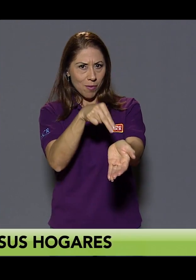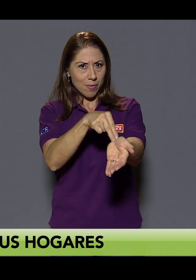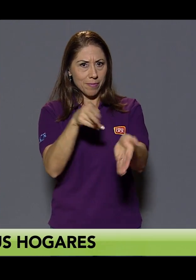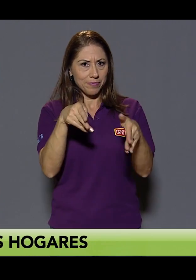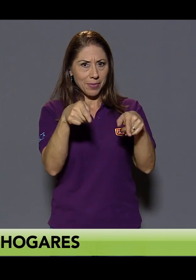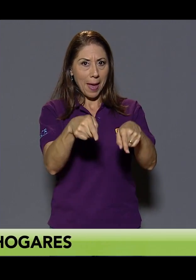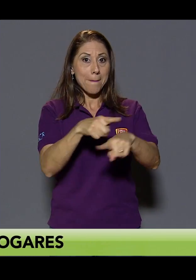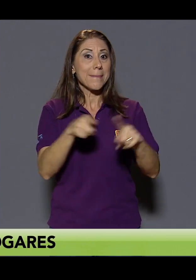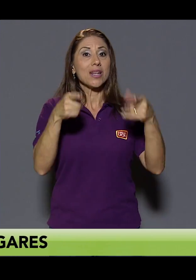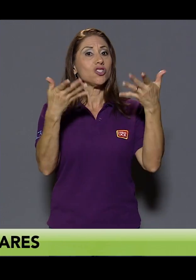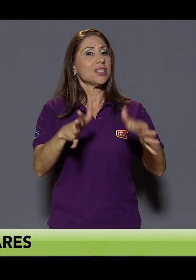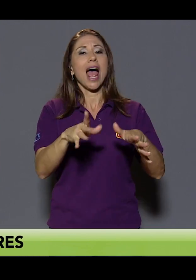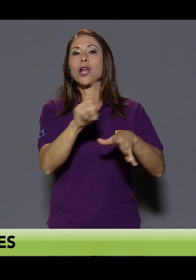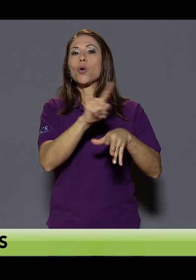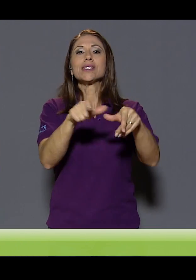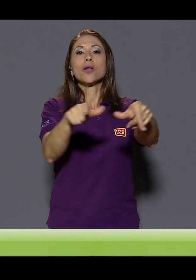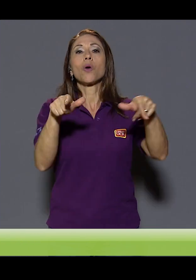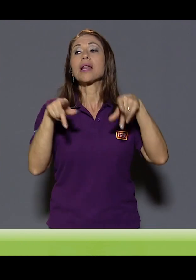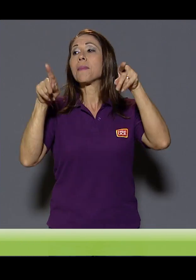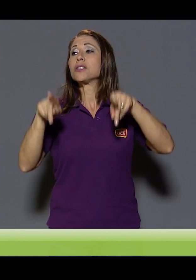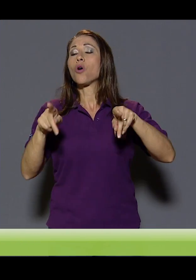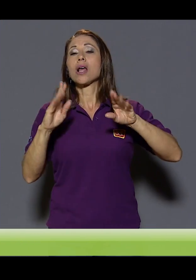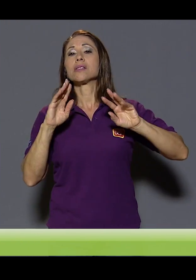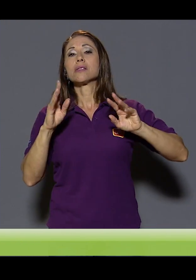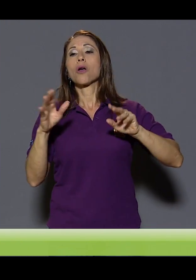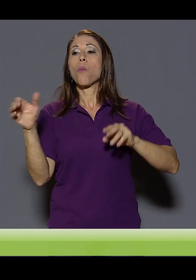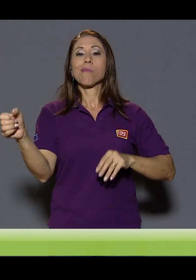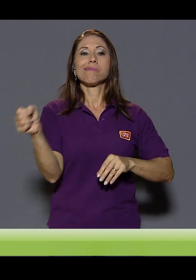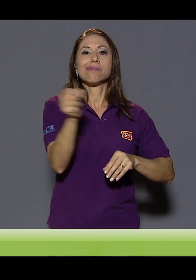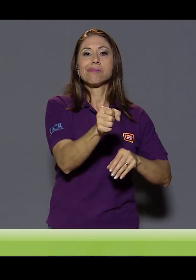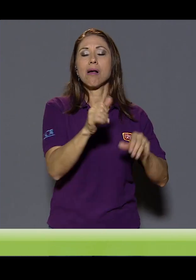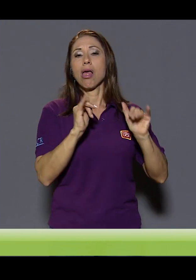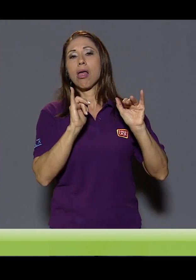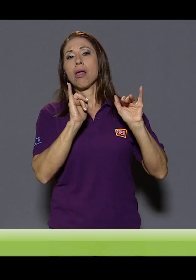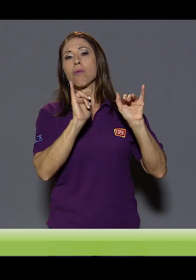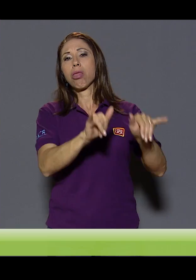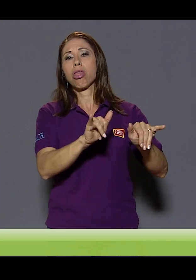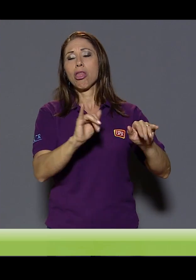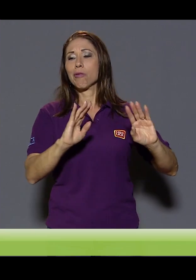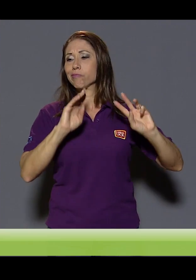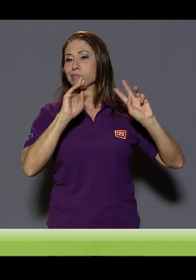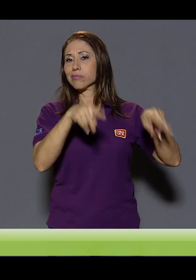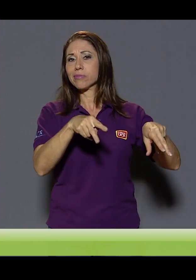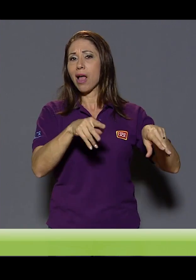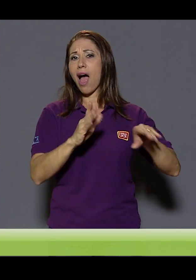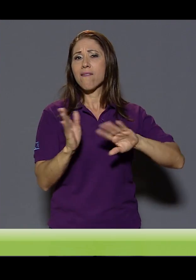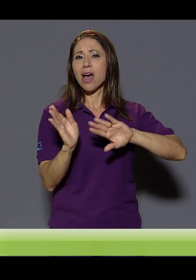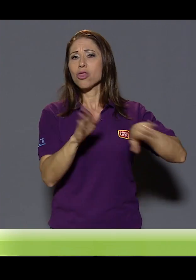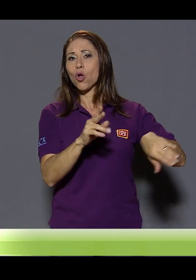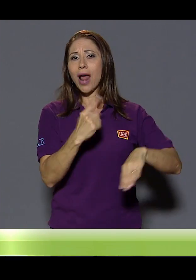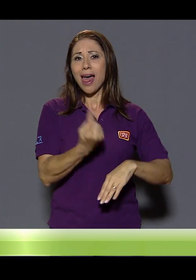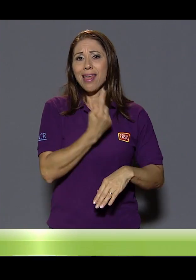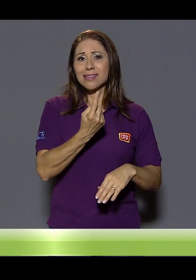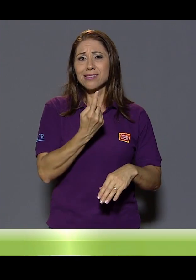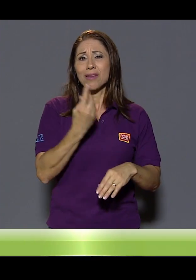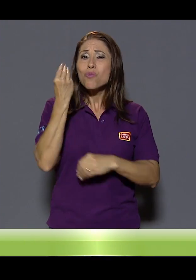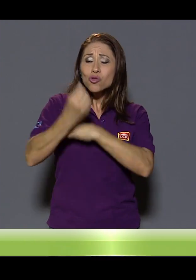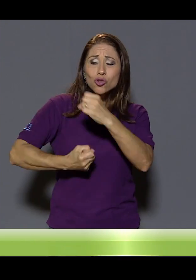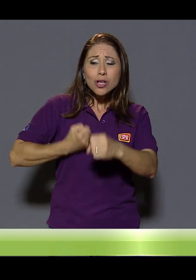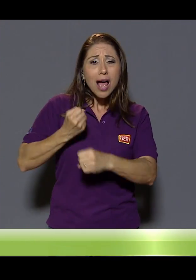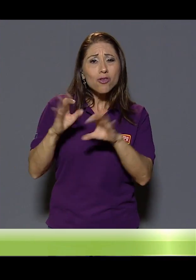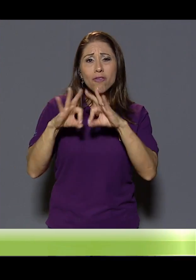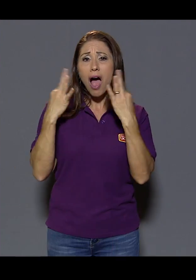veces las personas eran abandonadas y durante años vivían en el hospital porque sus familias no volvían por ellas, ¿verdad?